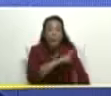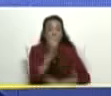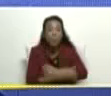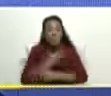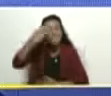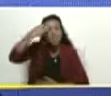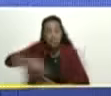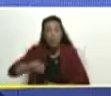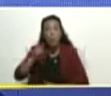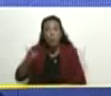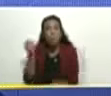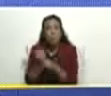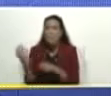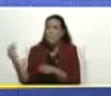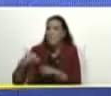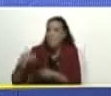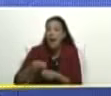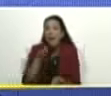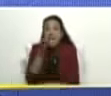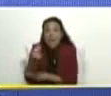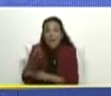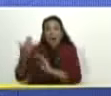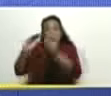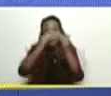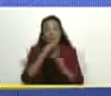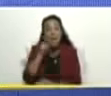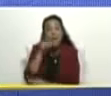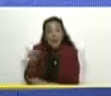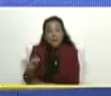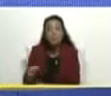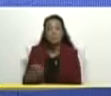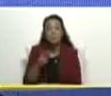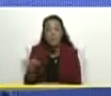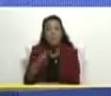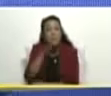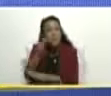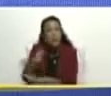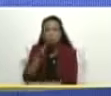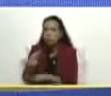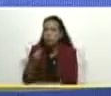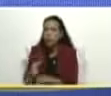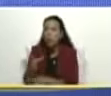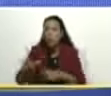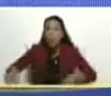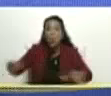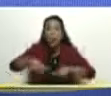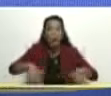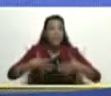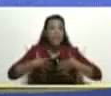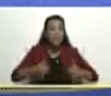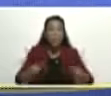Militar ir con las Bricomiles por los establecimientos de salud y educativos y